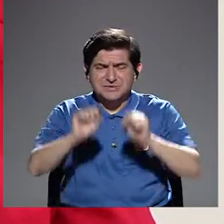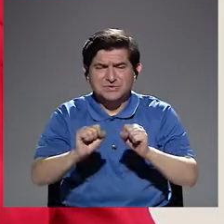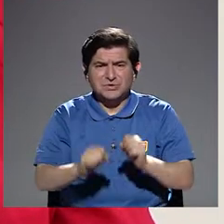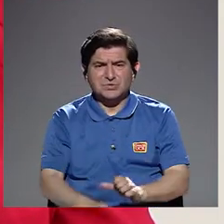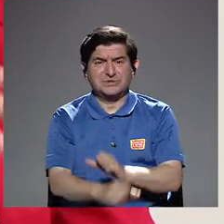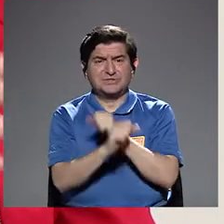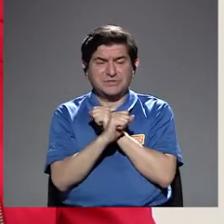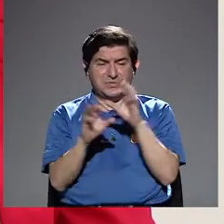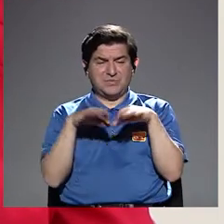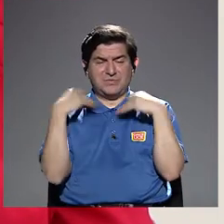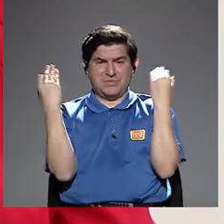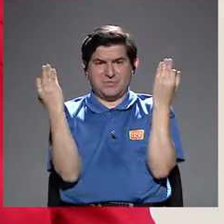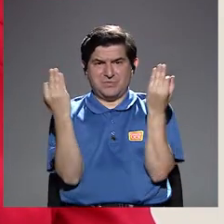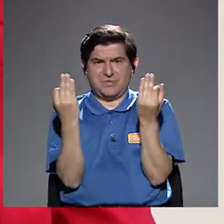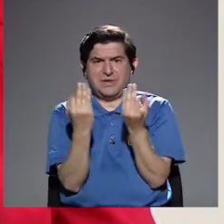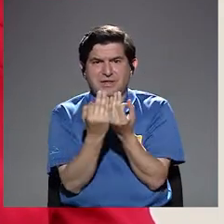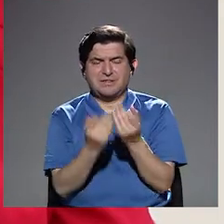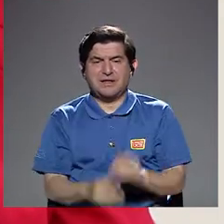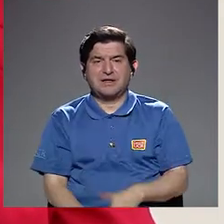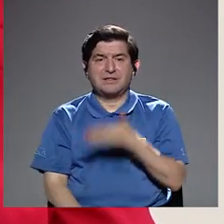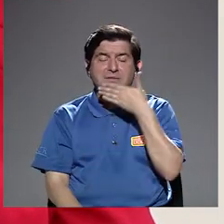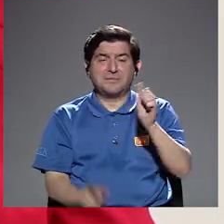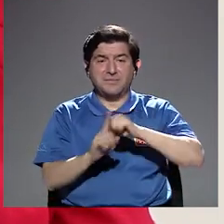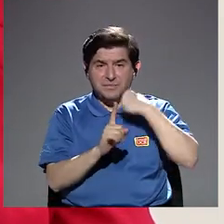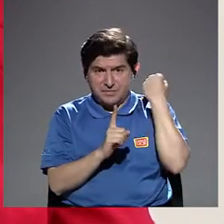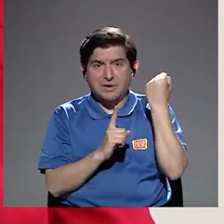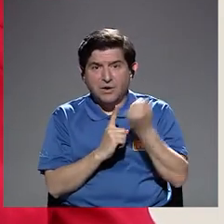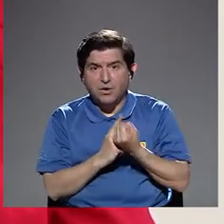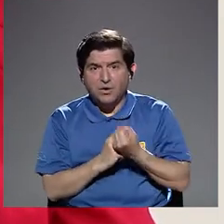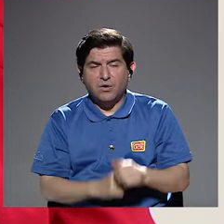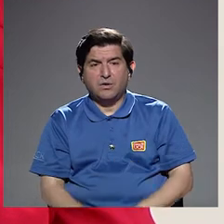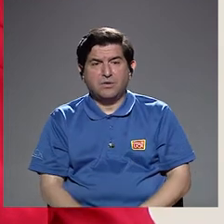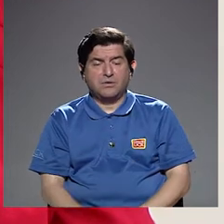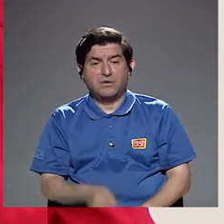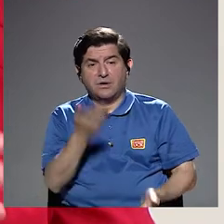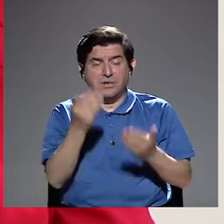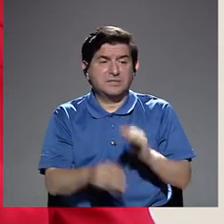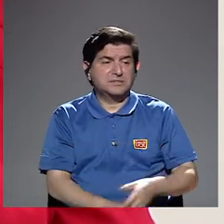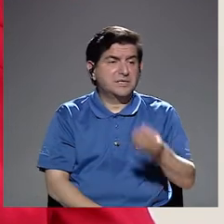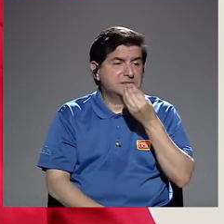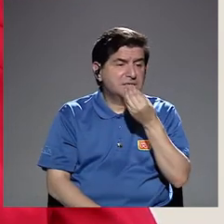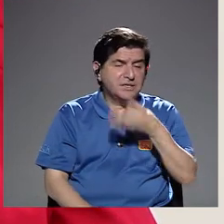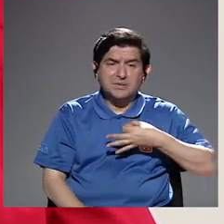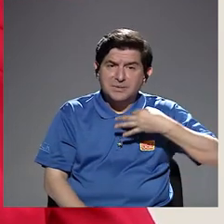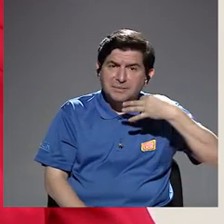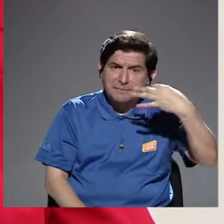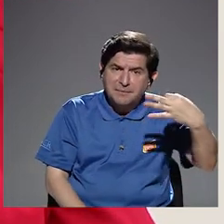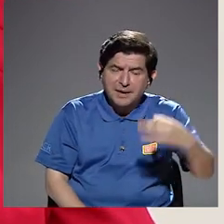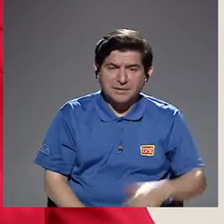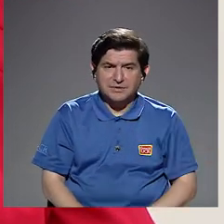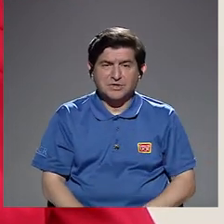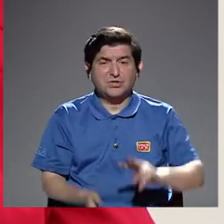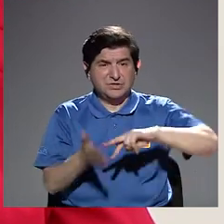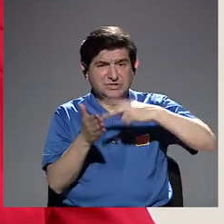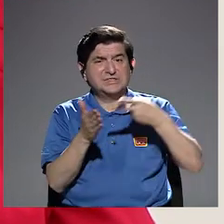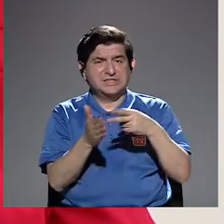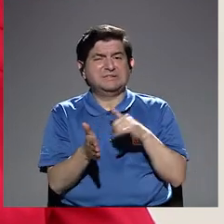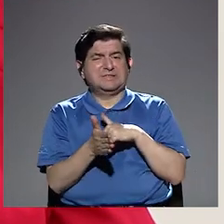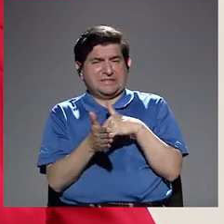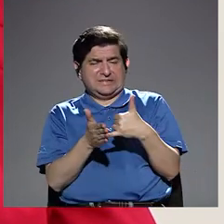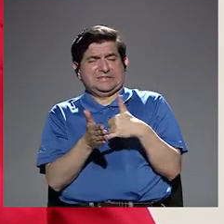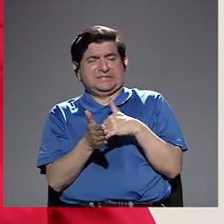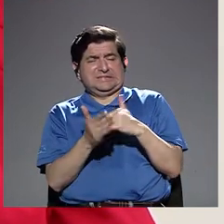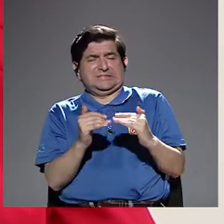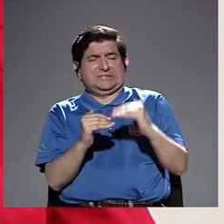garantizar a la familia una mejor condición, ¿verdad? Un alimento cada día, también las pone en mayor vulnerabilidad.